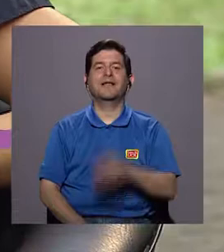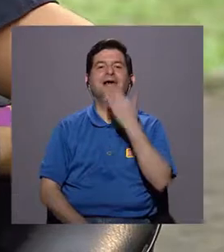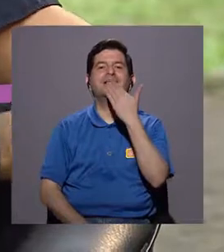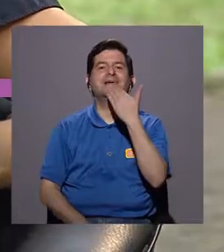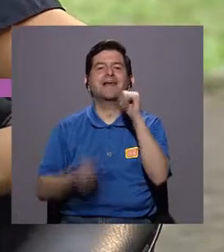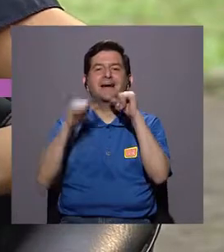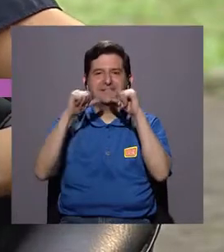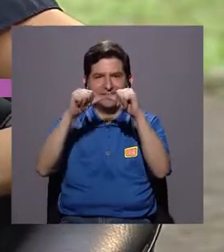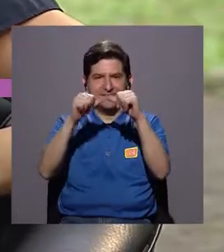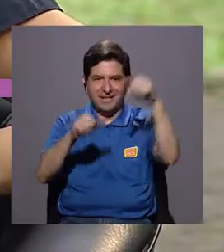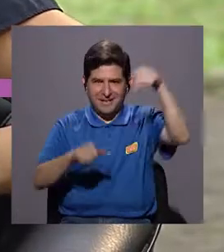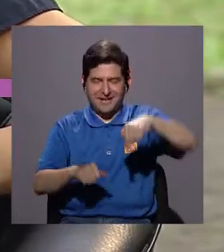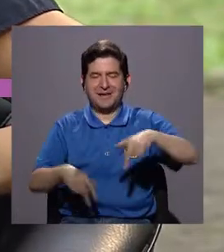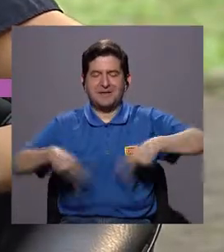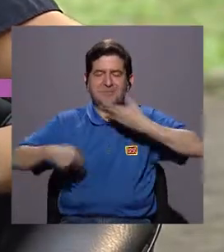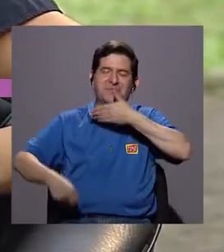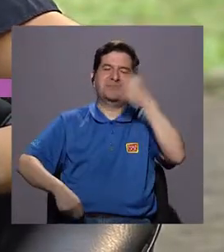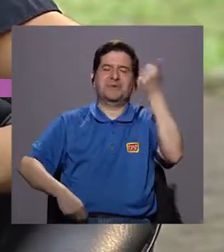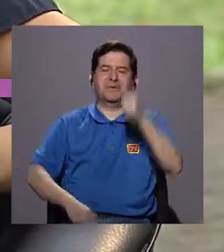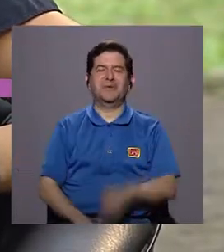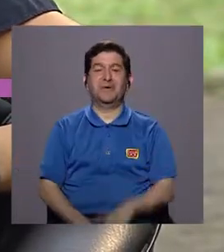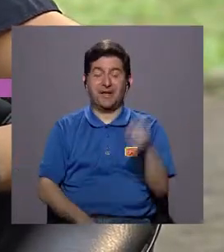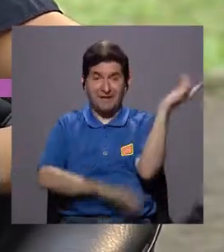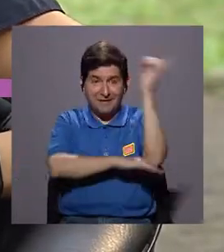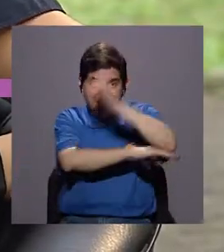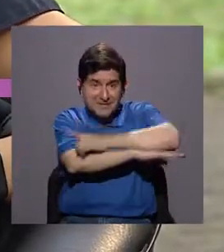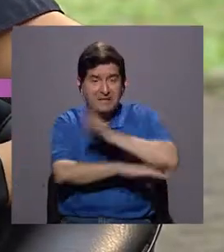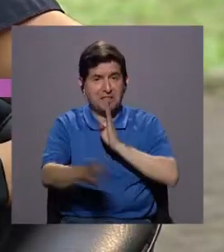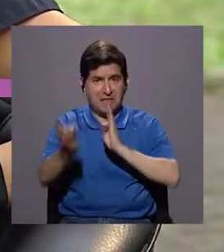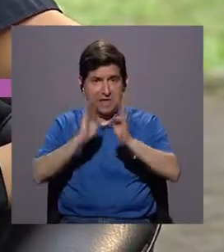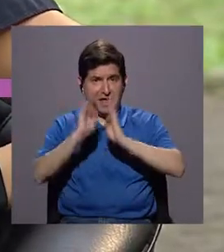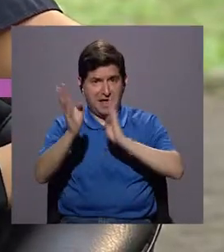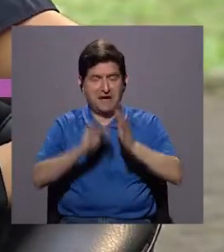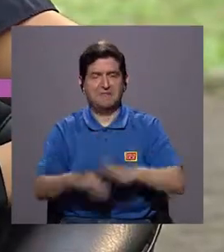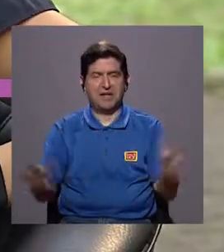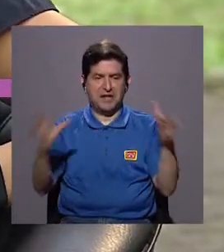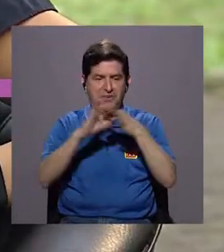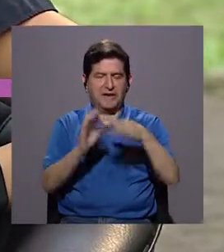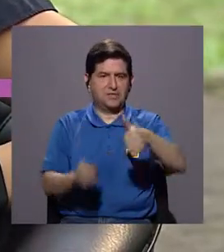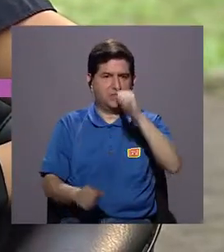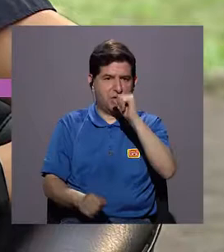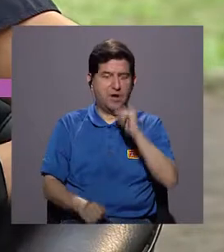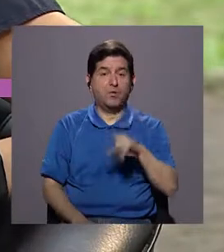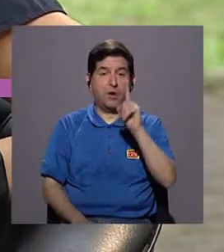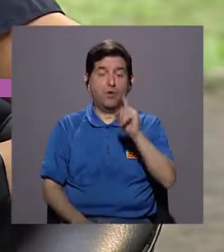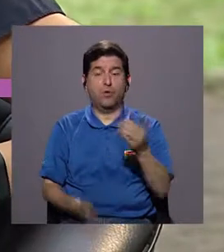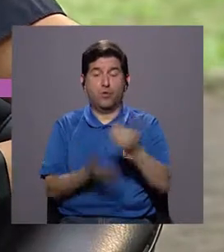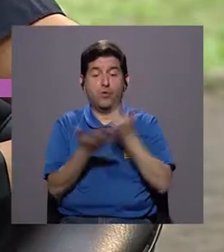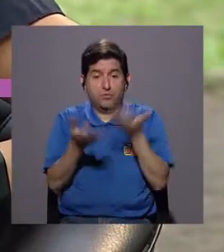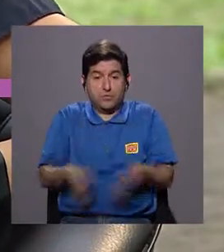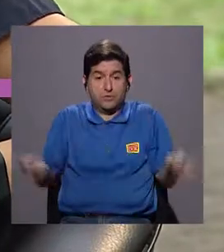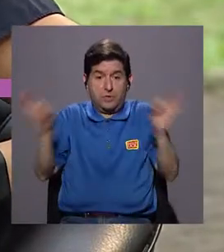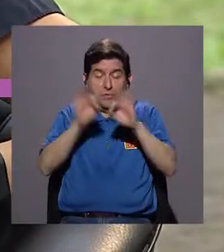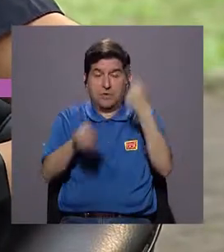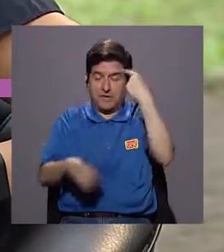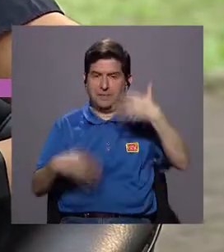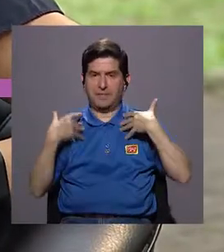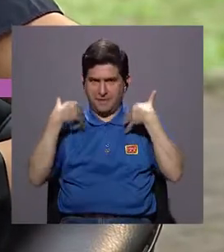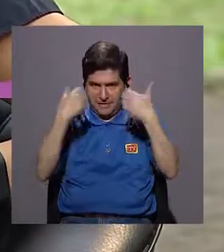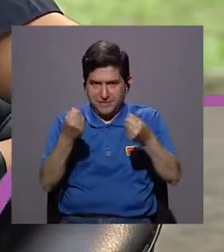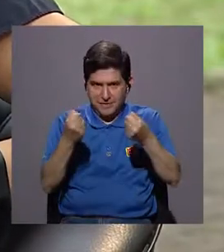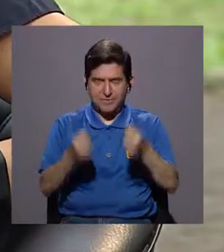Gracias por continuar con nosotros en Vivir Mejor. El día de hoy, conversando acerca del agua como un recurso vital para nuestra salud.